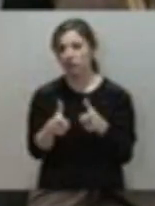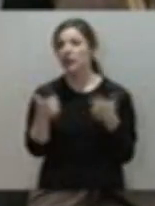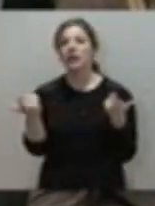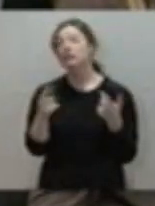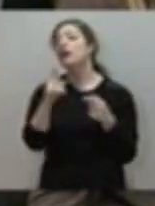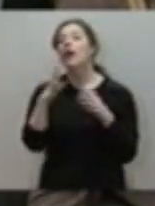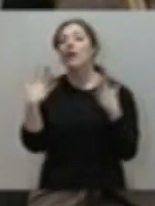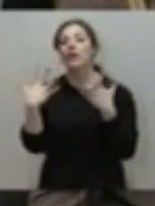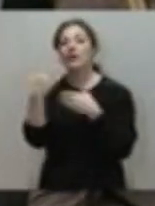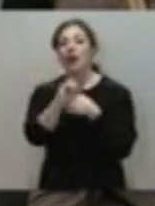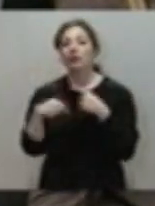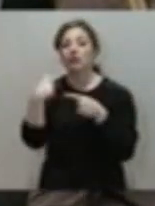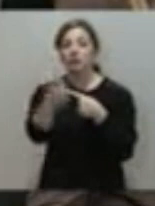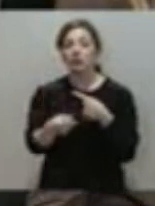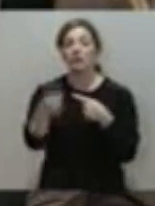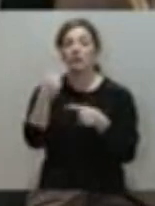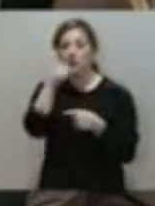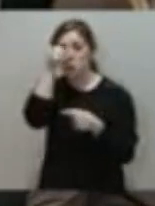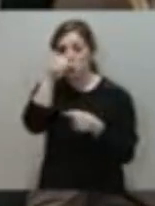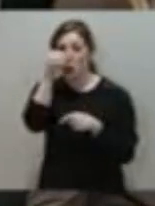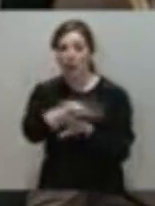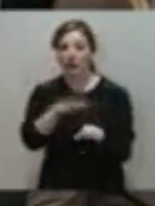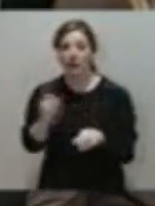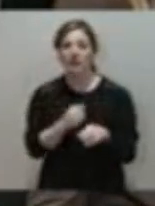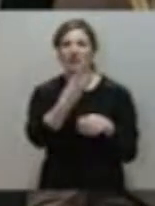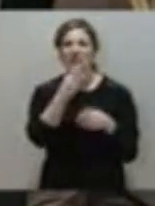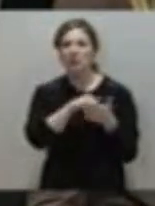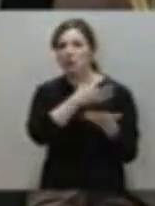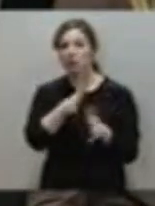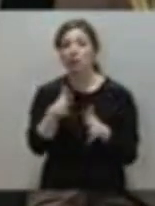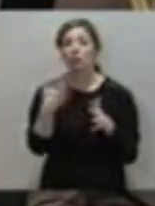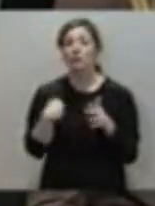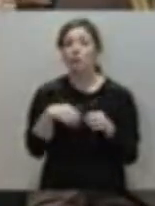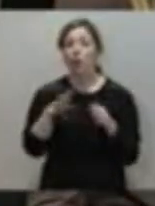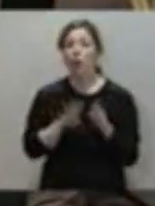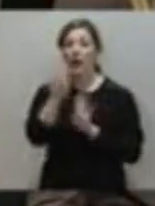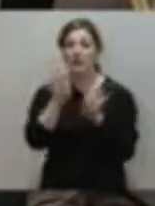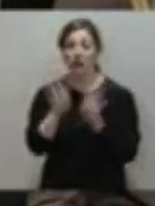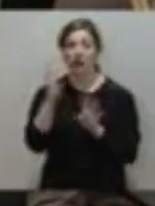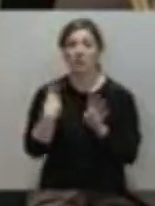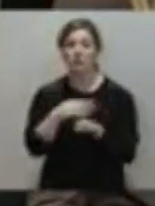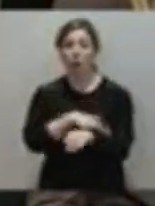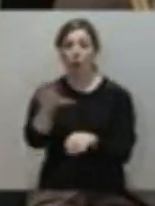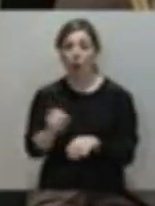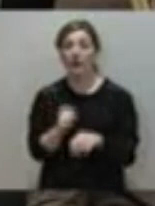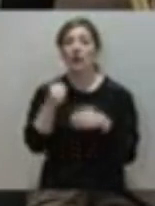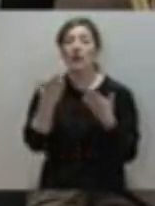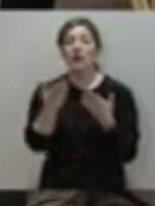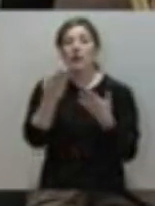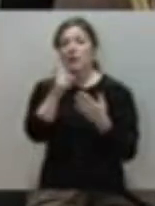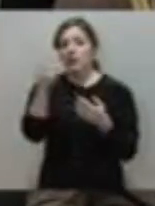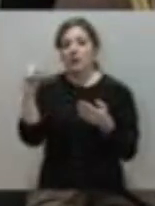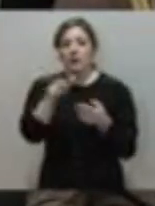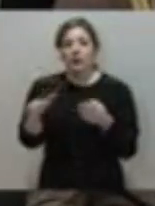años después de gobierno socialista, estamos en torno a 3.000. En Cancas del Arcea, donde ustedes gobiernan, han pasado de 2.000 mineros a 200 puestos de trabajo.